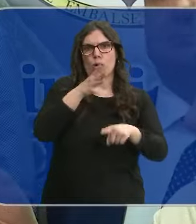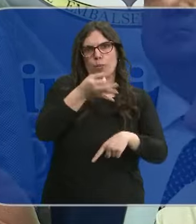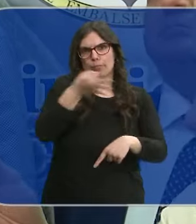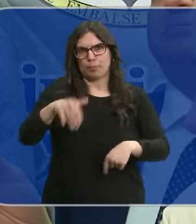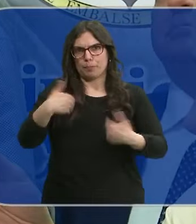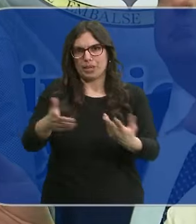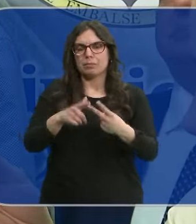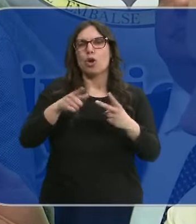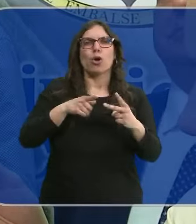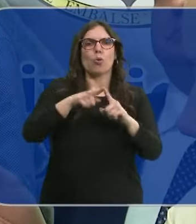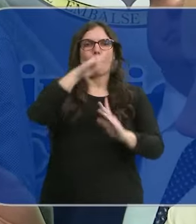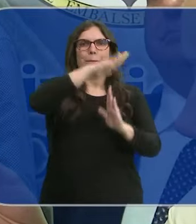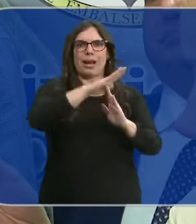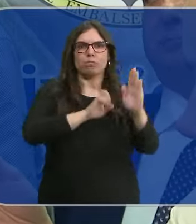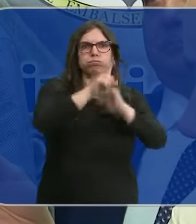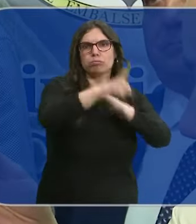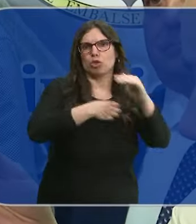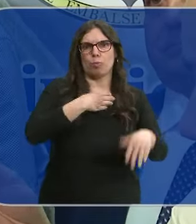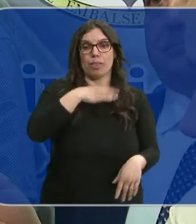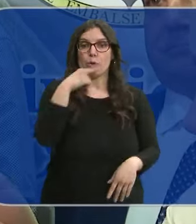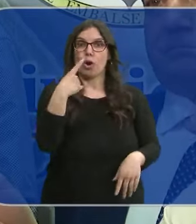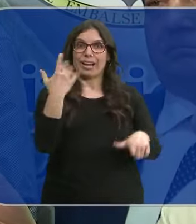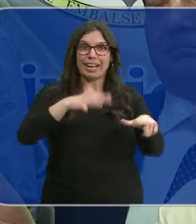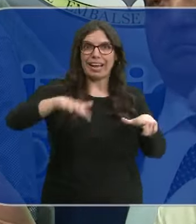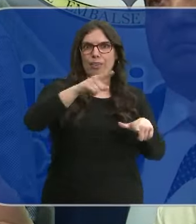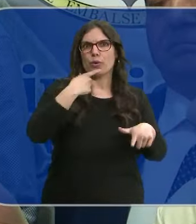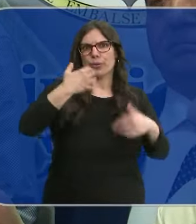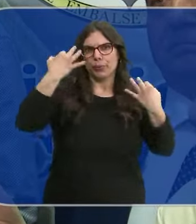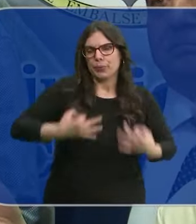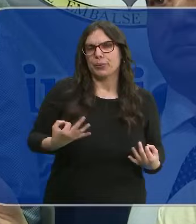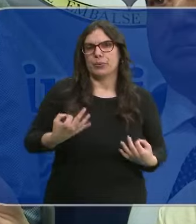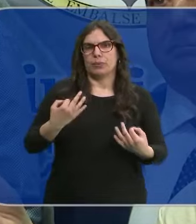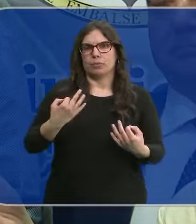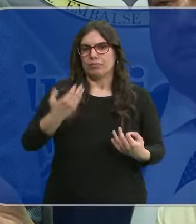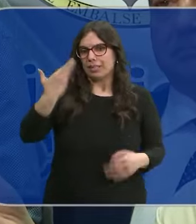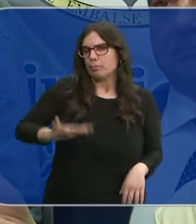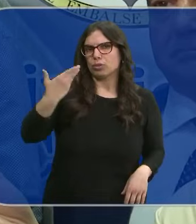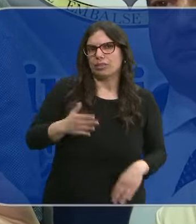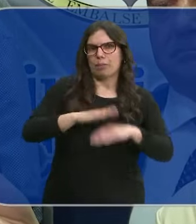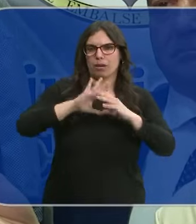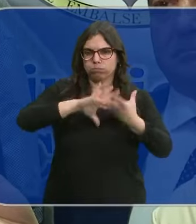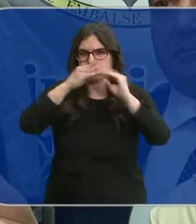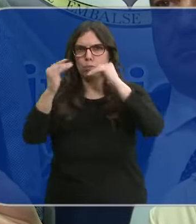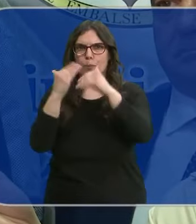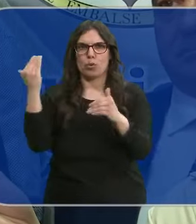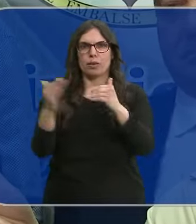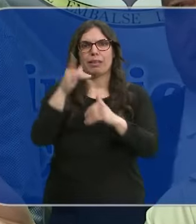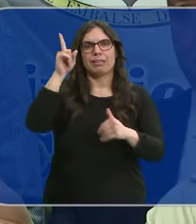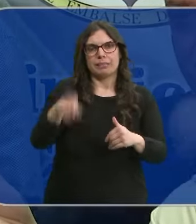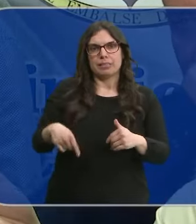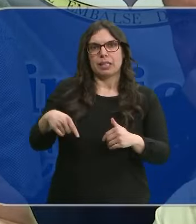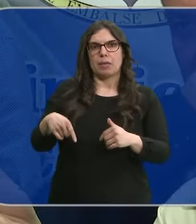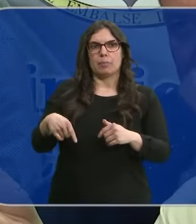pero no podemos parar el desarrollo del regadío. El regadío es la clave de la productividad de la renta agraria, la clave de la modernización y de la